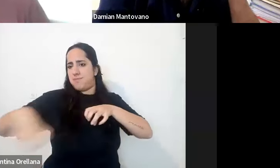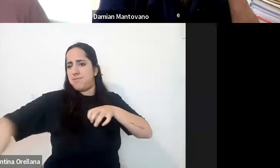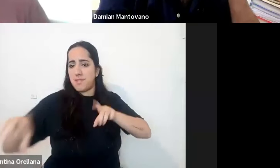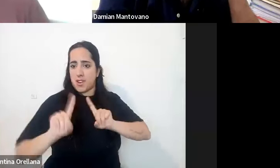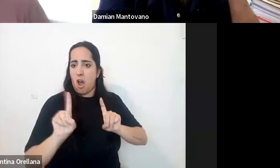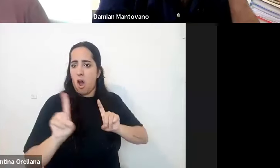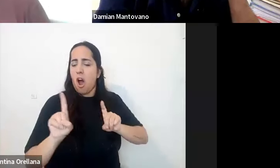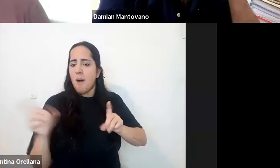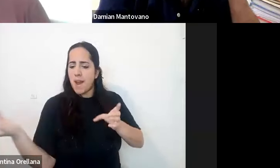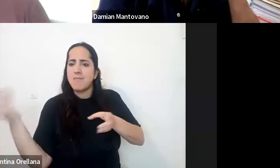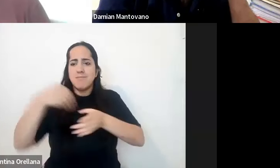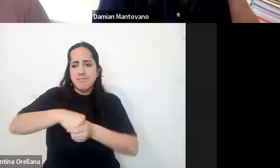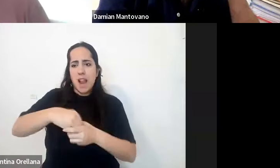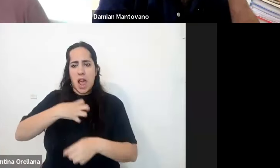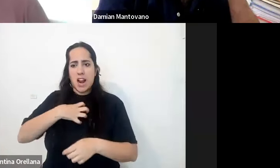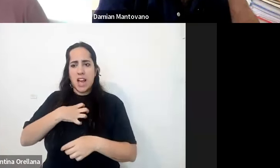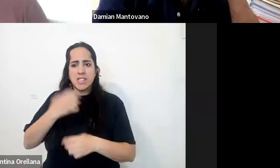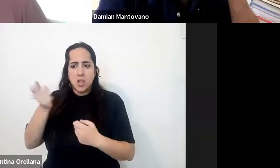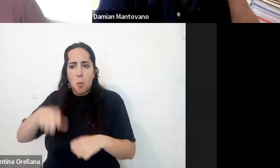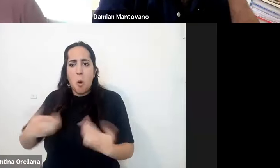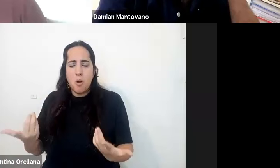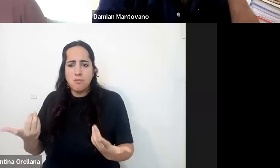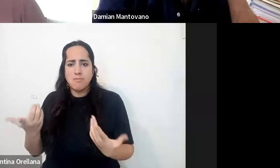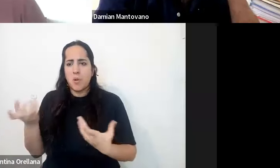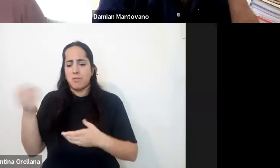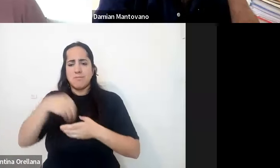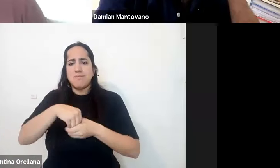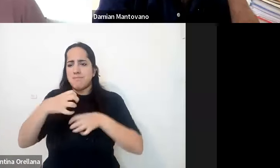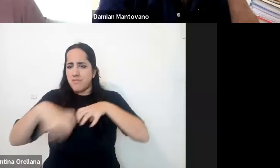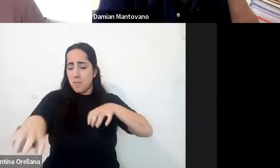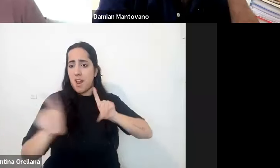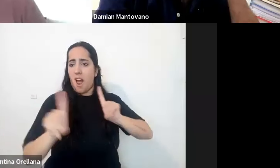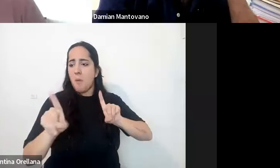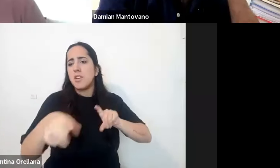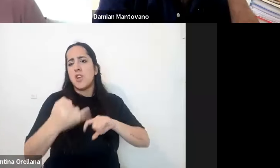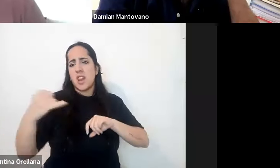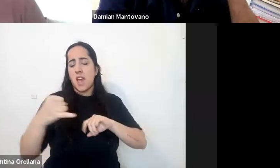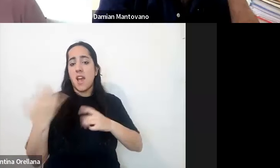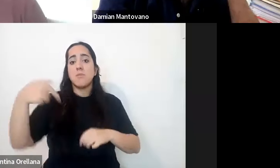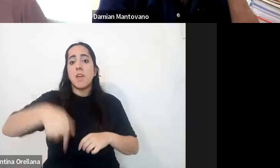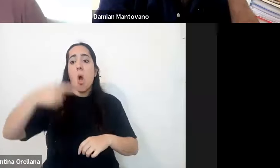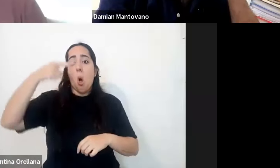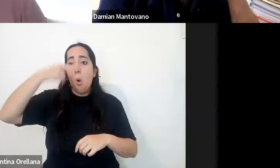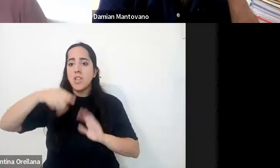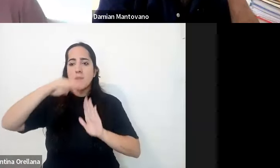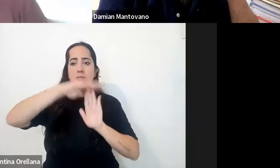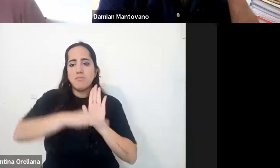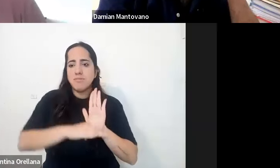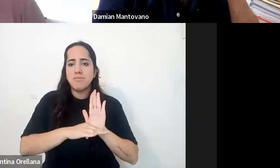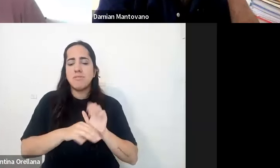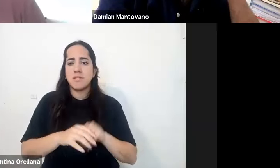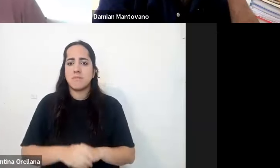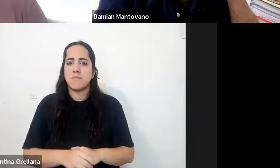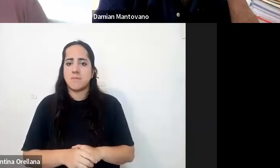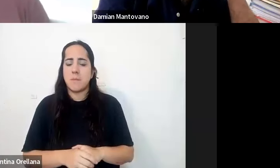comunes porque eso puede tener consecuencias negativas para ellos y termino con las últimas categorías que